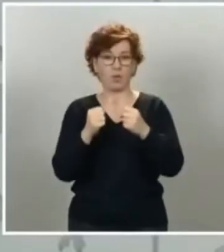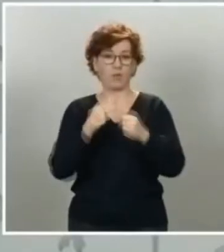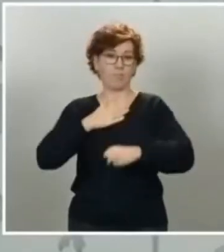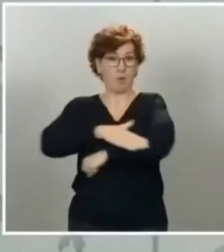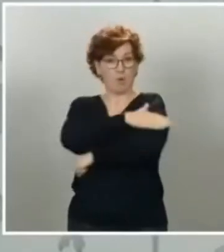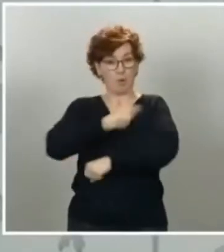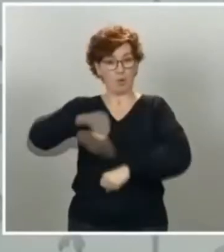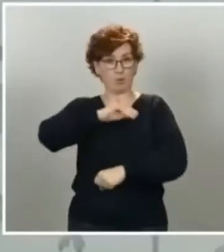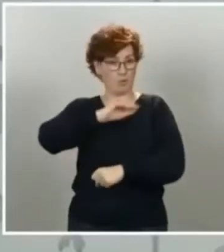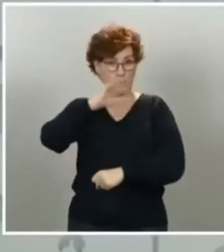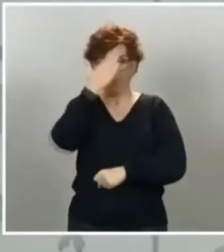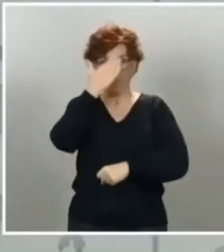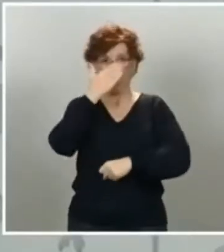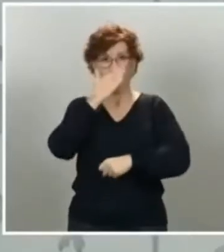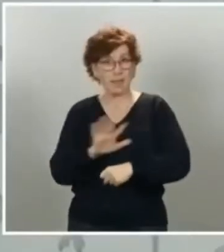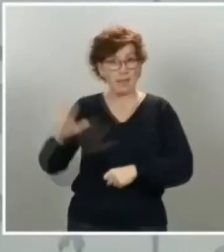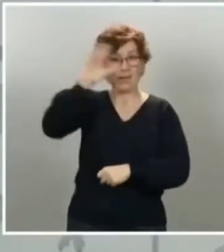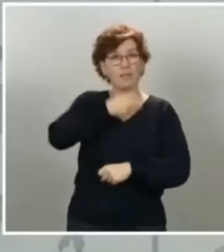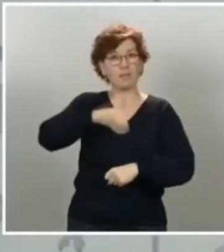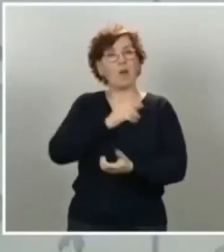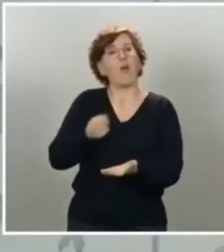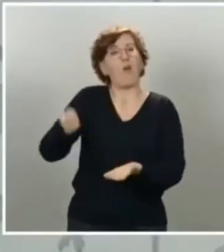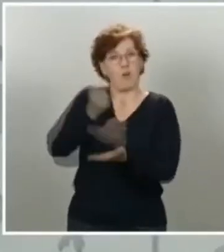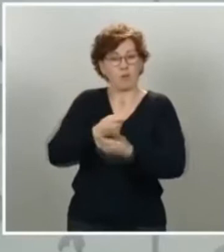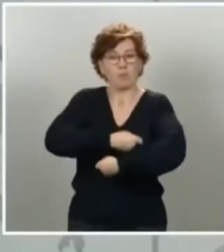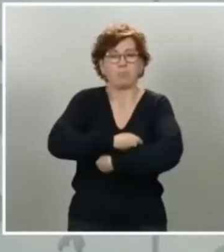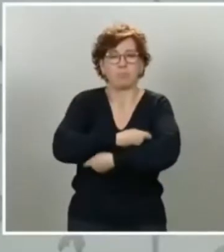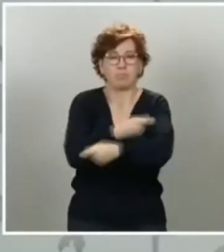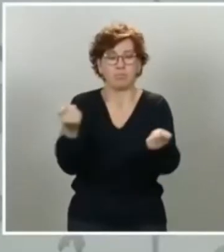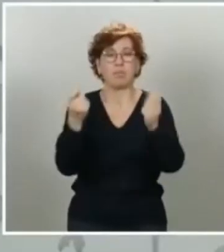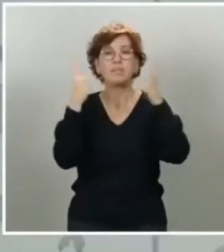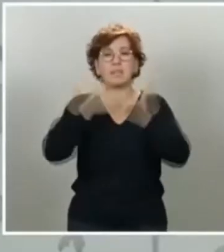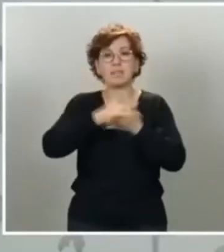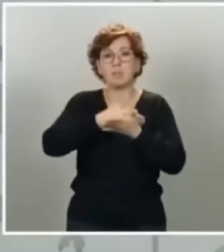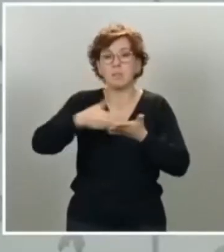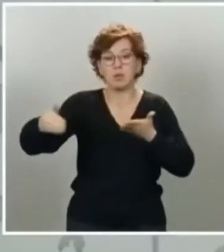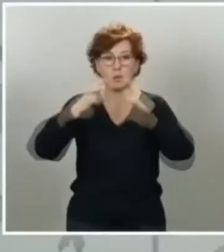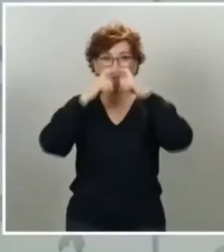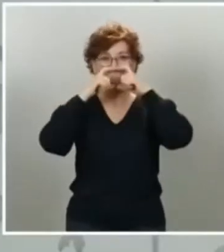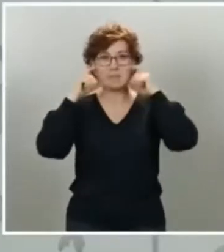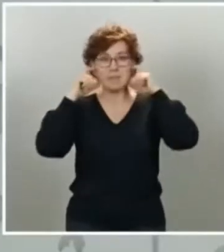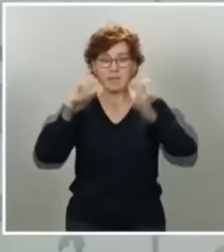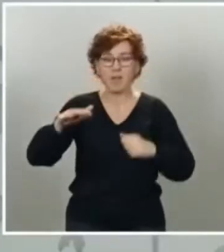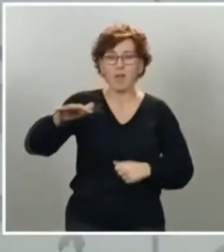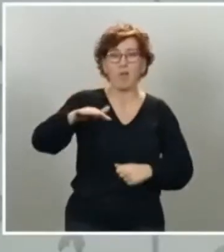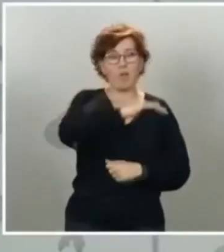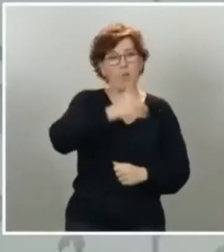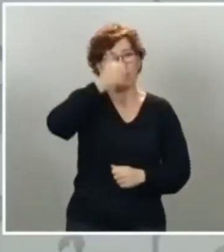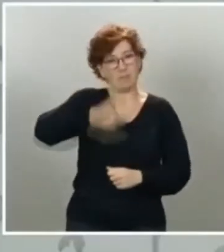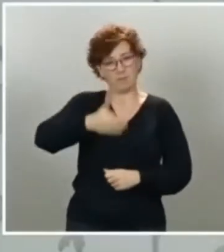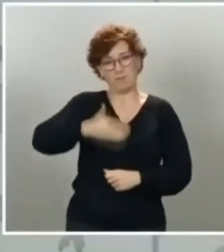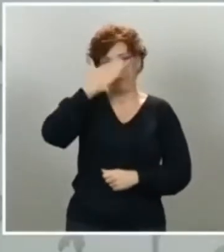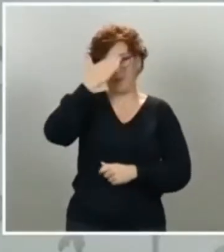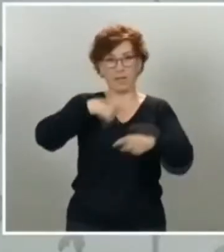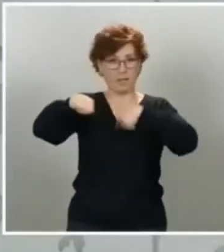en todo el país un total de 6 millones de mascarillas en los principales nudos de transporte público. El Gobierno de España